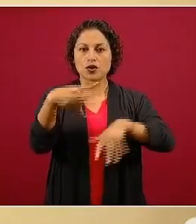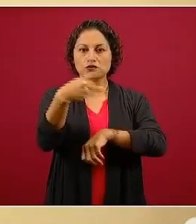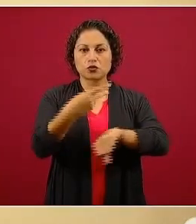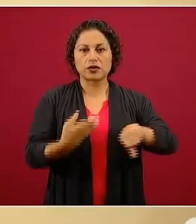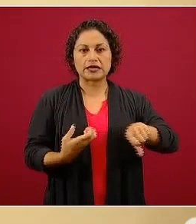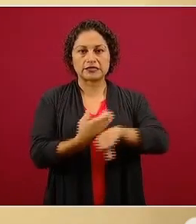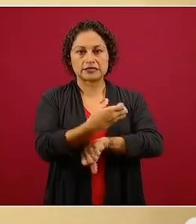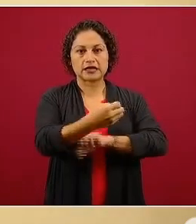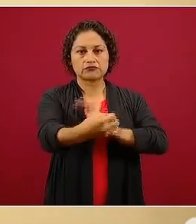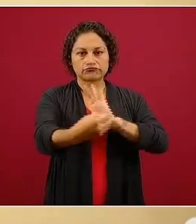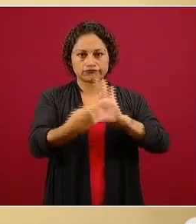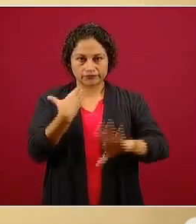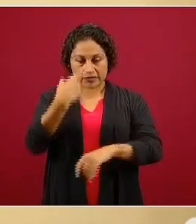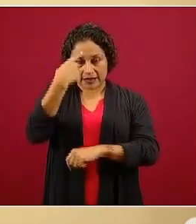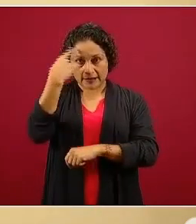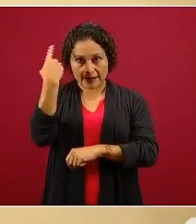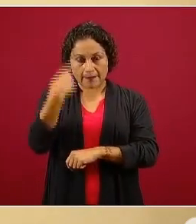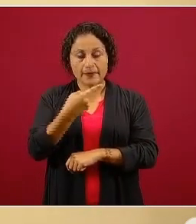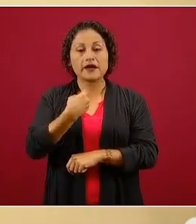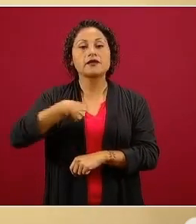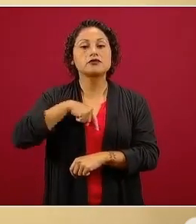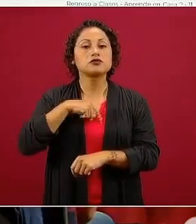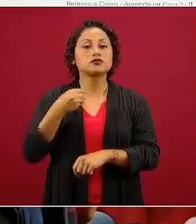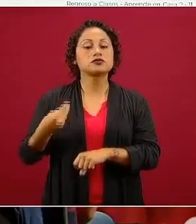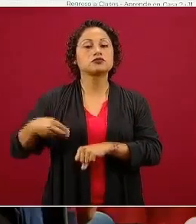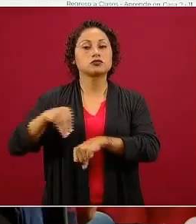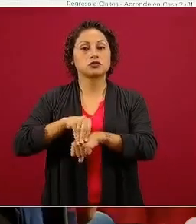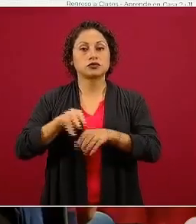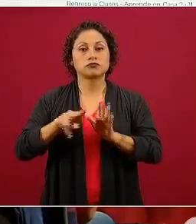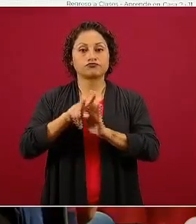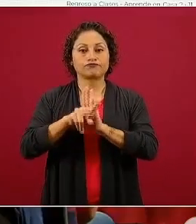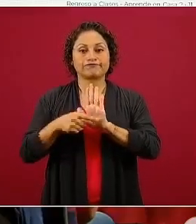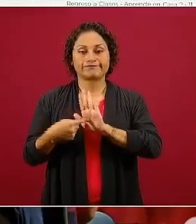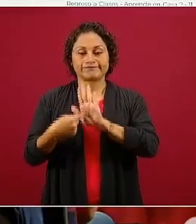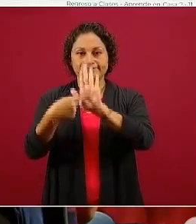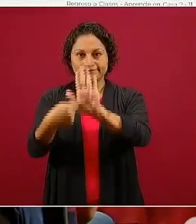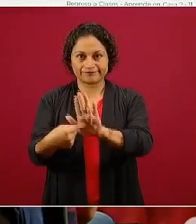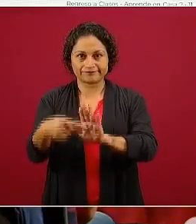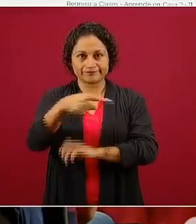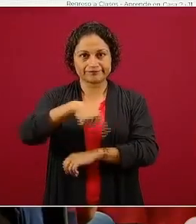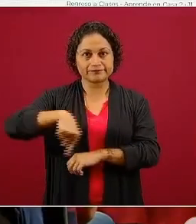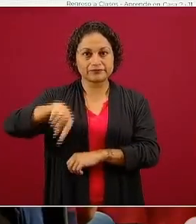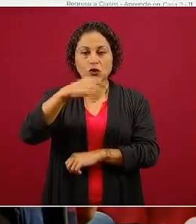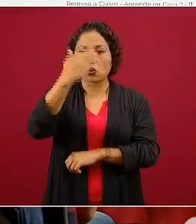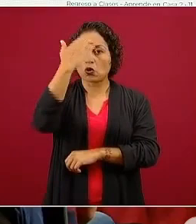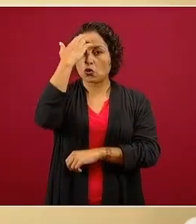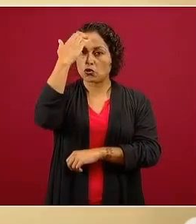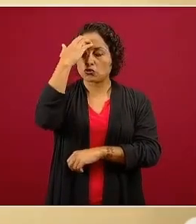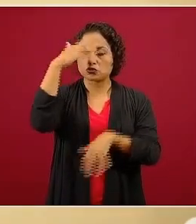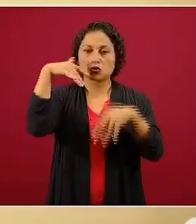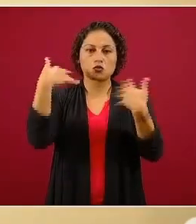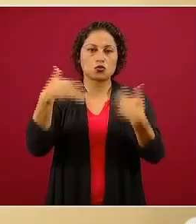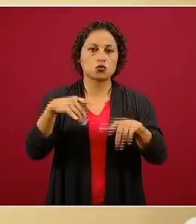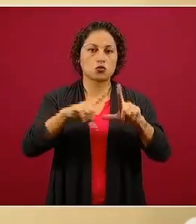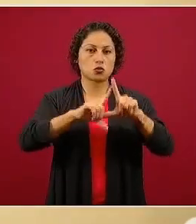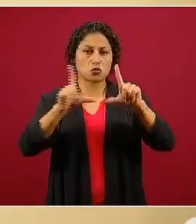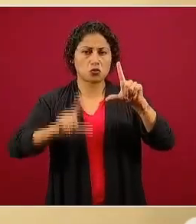valores que hay, culturales, todas las bellezas naturales, todos los monumentos